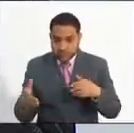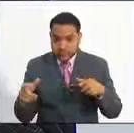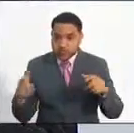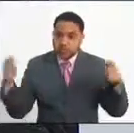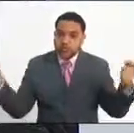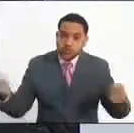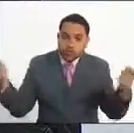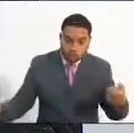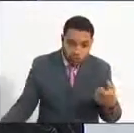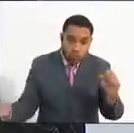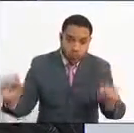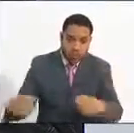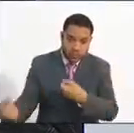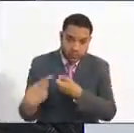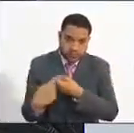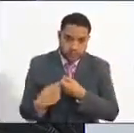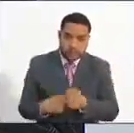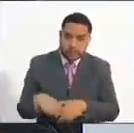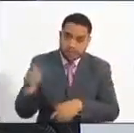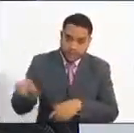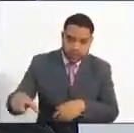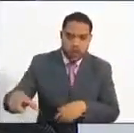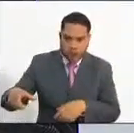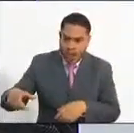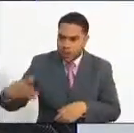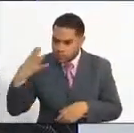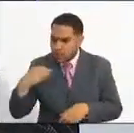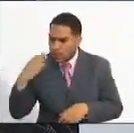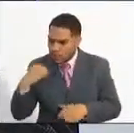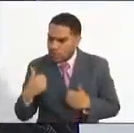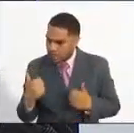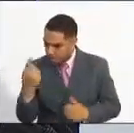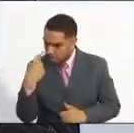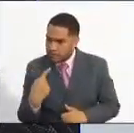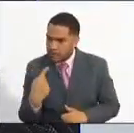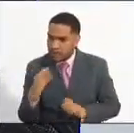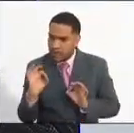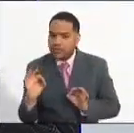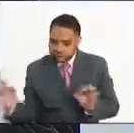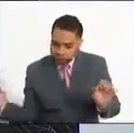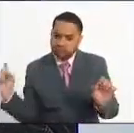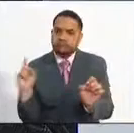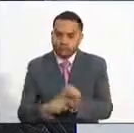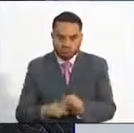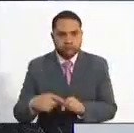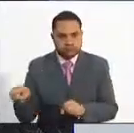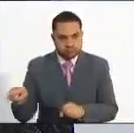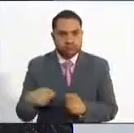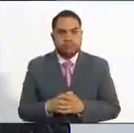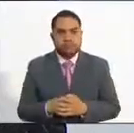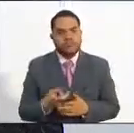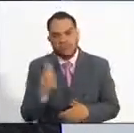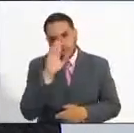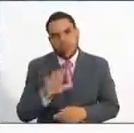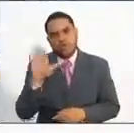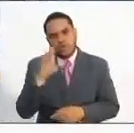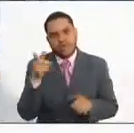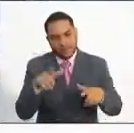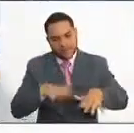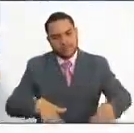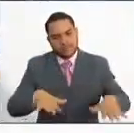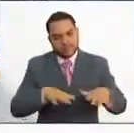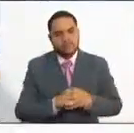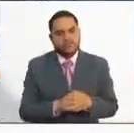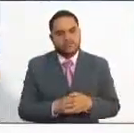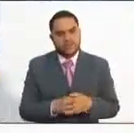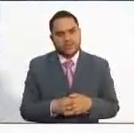de méritos, pero es información propia de cada una de las entidades públicas, tanto a nivel nacional como territorial. Hemos recibido muchas